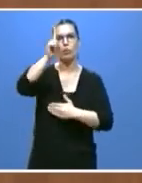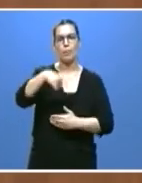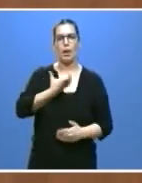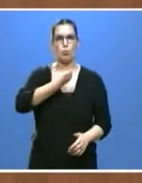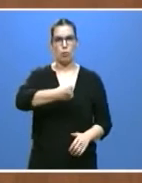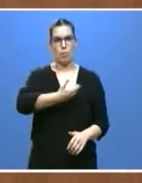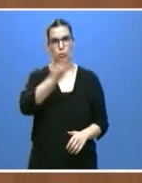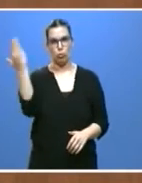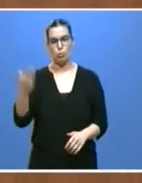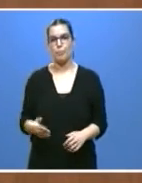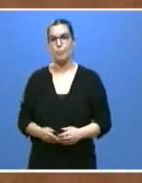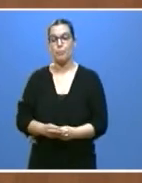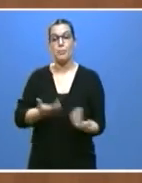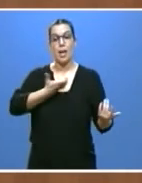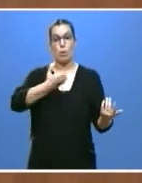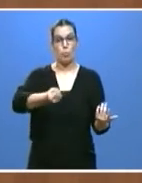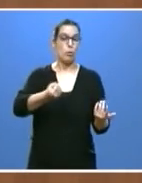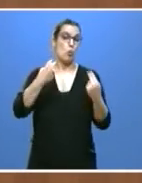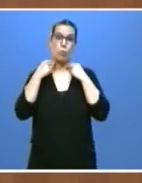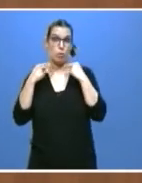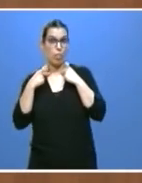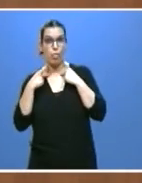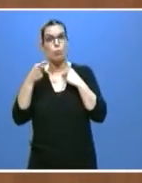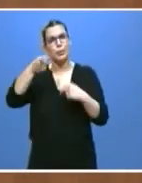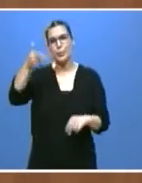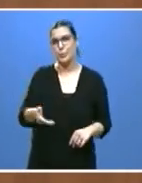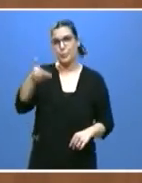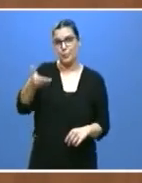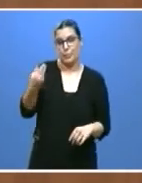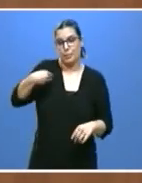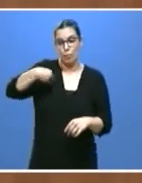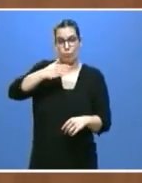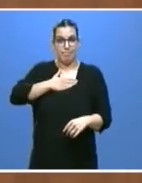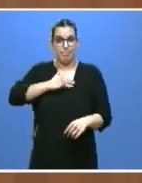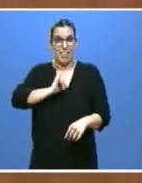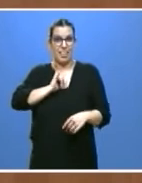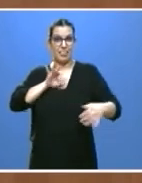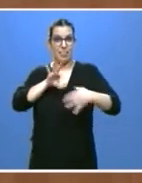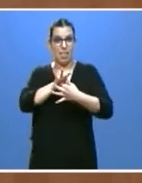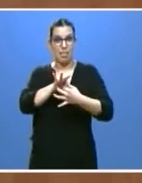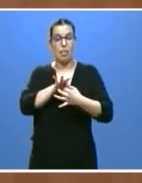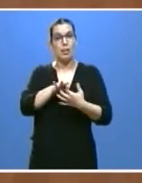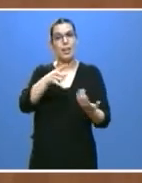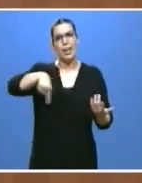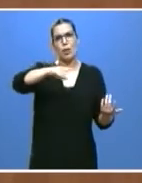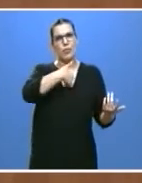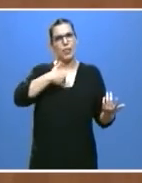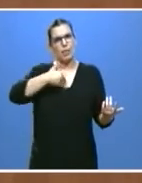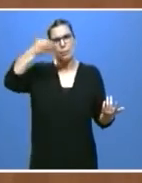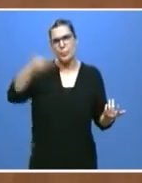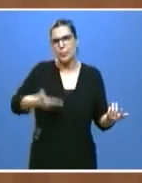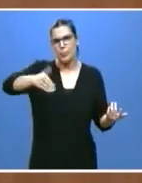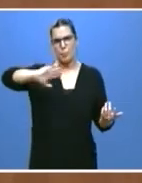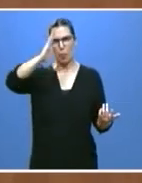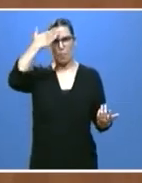nuestras entidades locales son parte esencial de nuestra propia identidad y tienen un papel principal